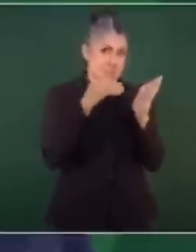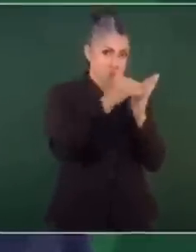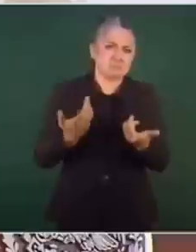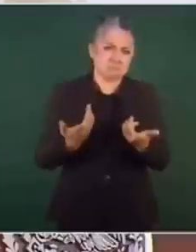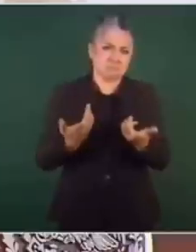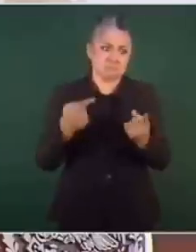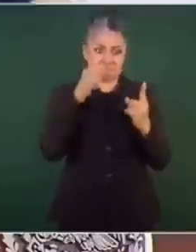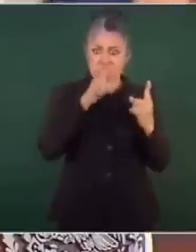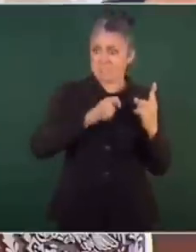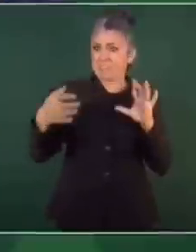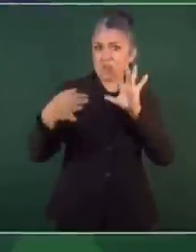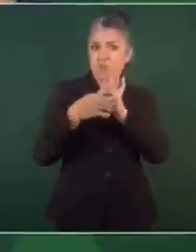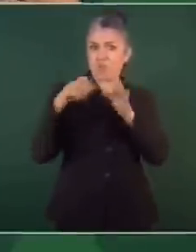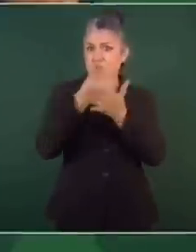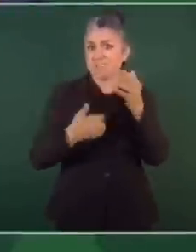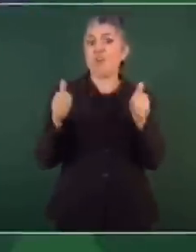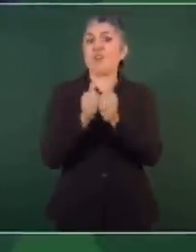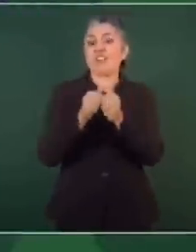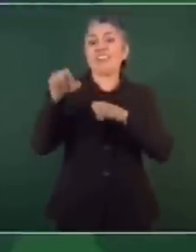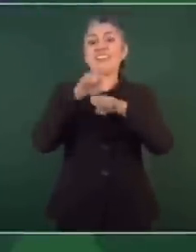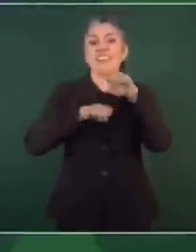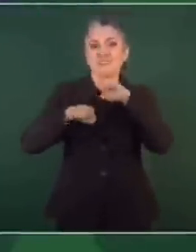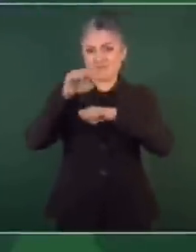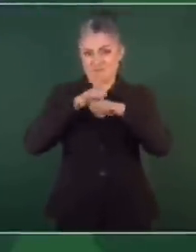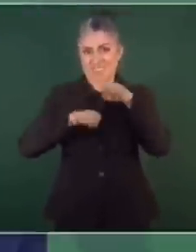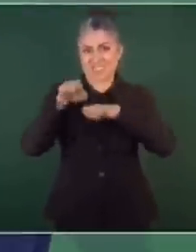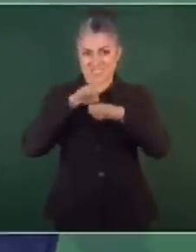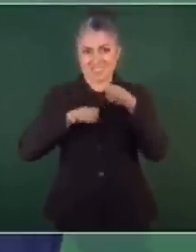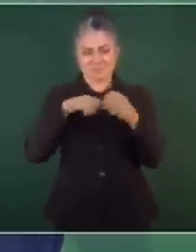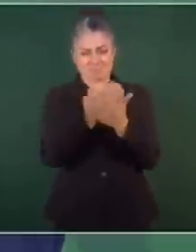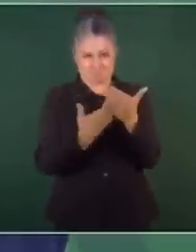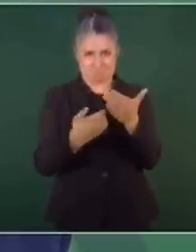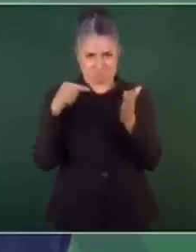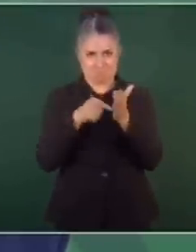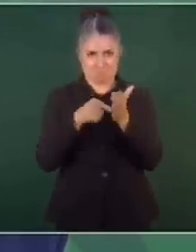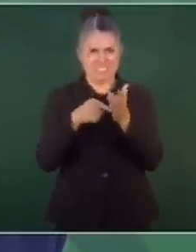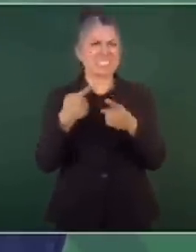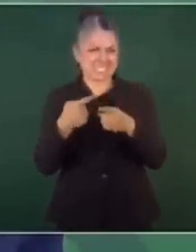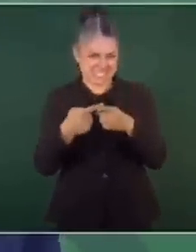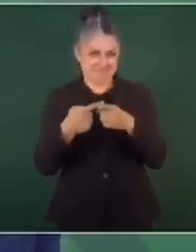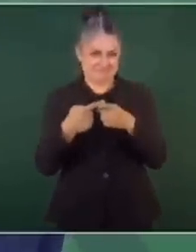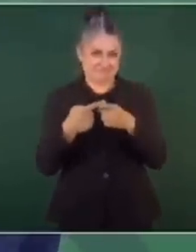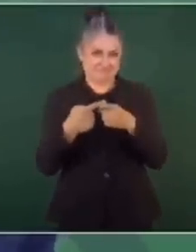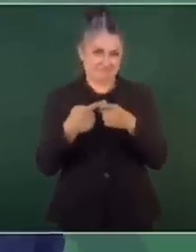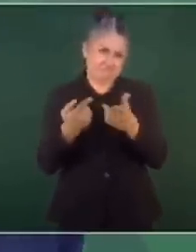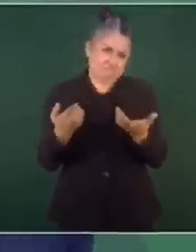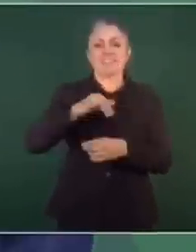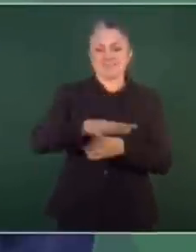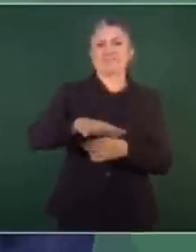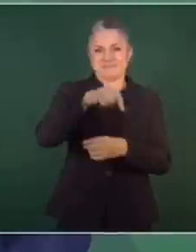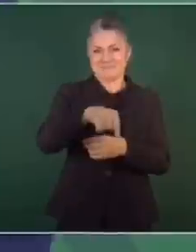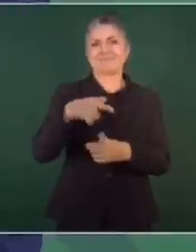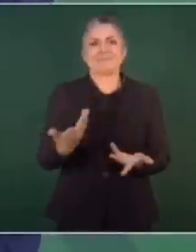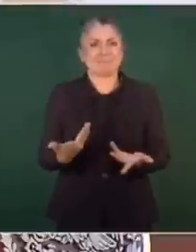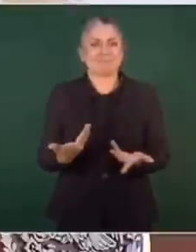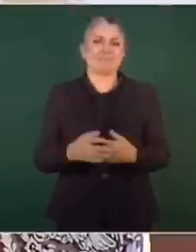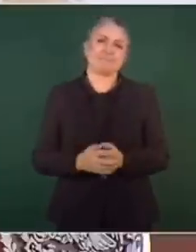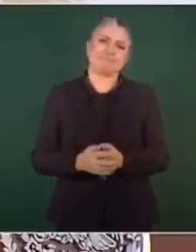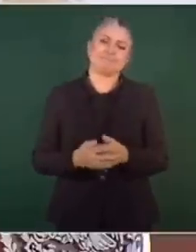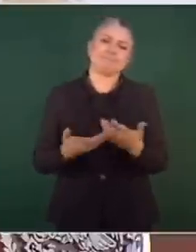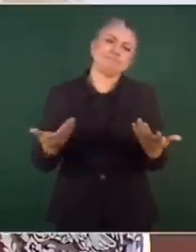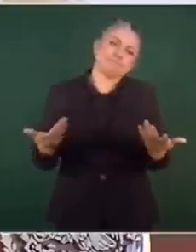se entregaron o fueron empresas que le entregaron el contrato radicadas en Miguel Hidalgo. Pero ya